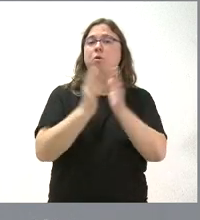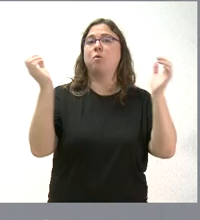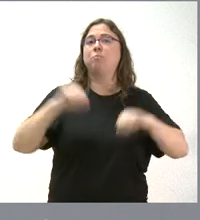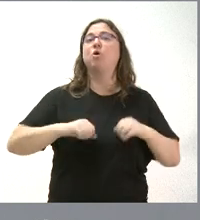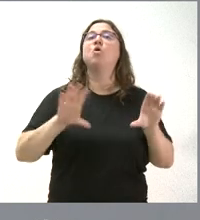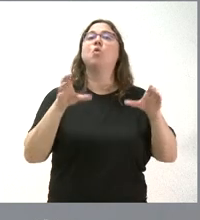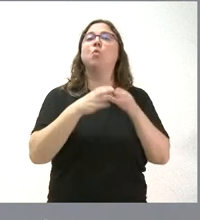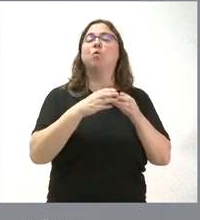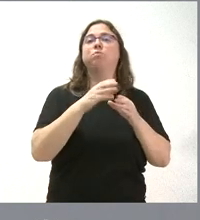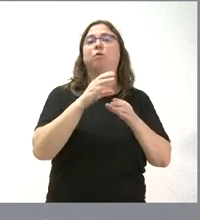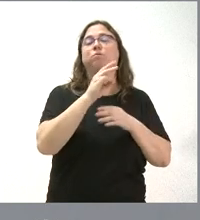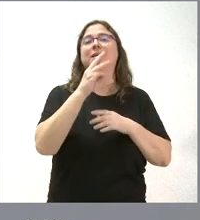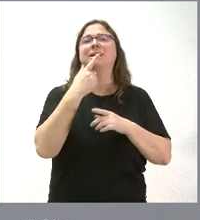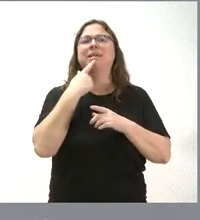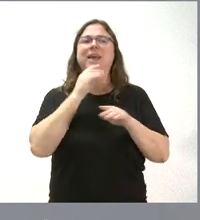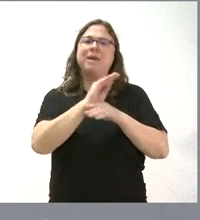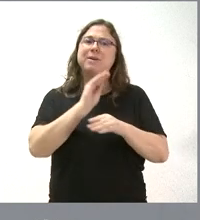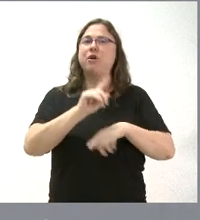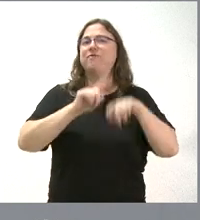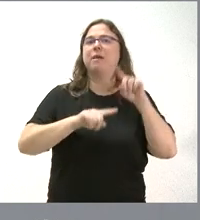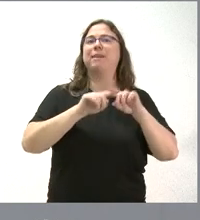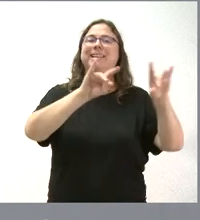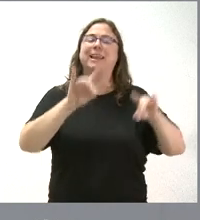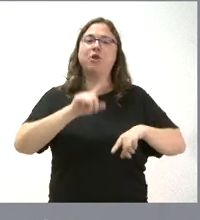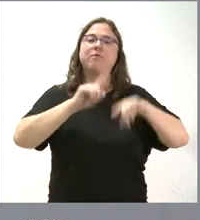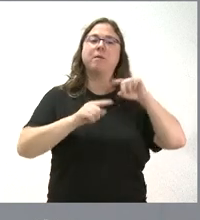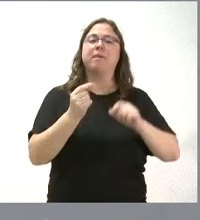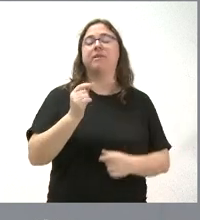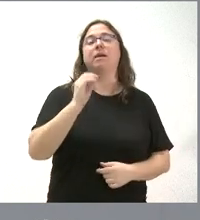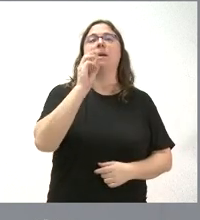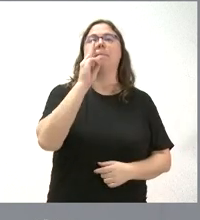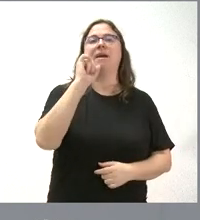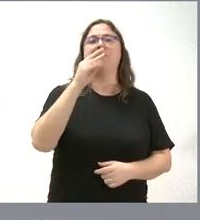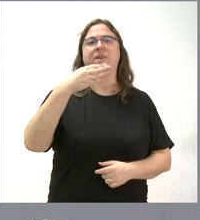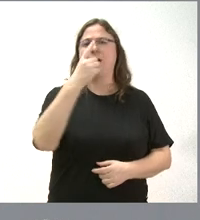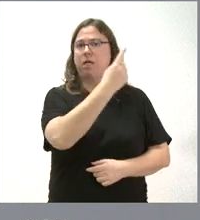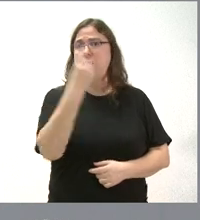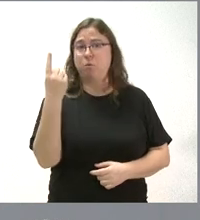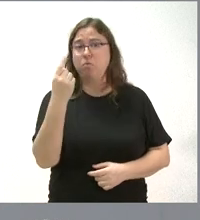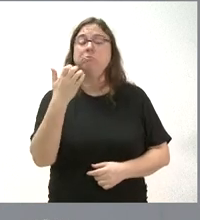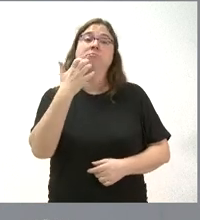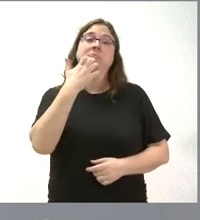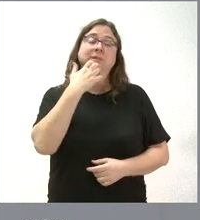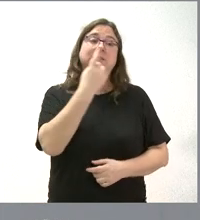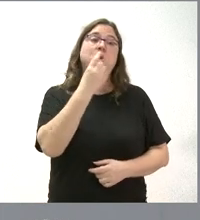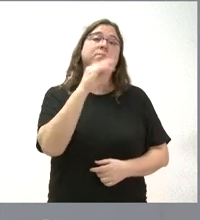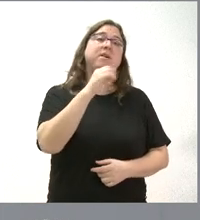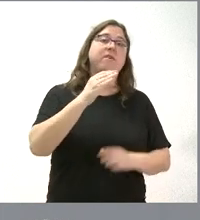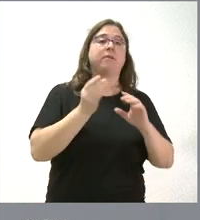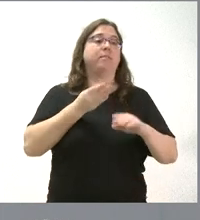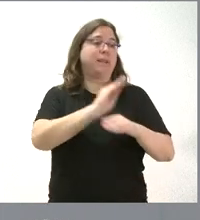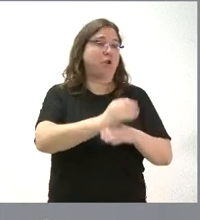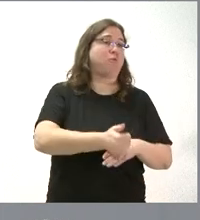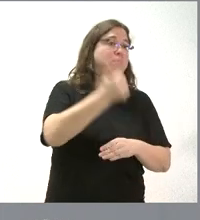partido político que las inversiones en España se distribuyan por territorios en función del PIB de cada territorio y, por tanto, que aquellos territorios con más PIB tendrán más inversiones que